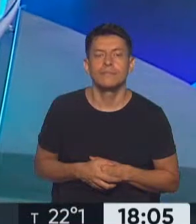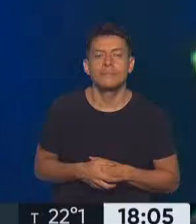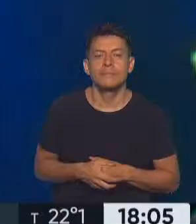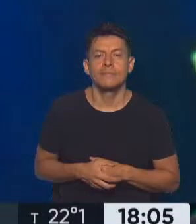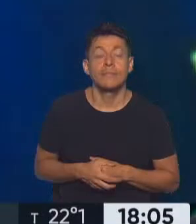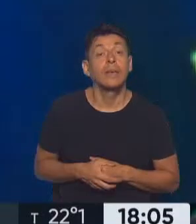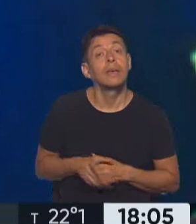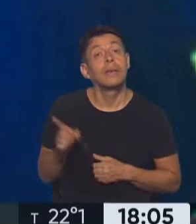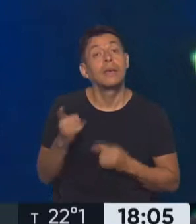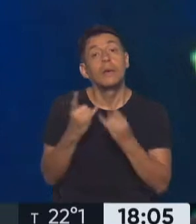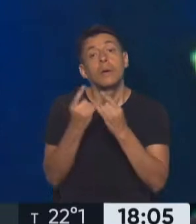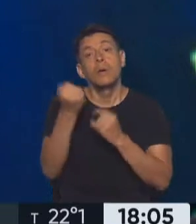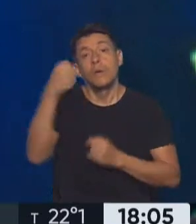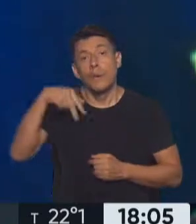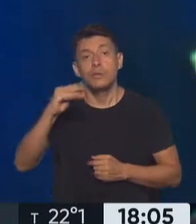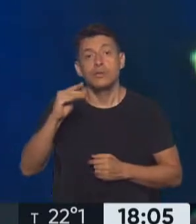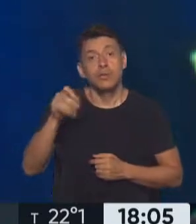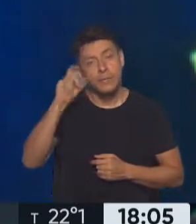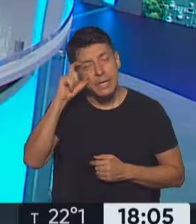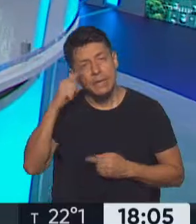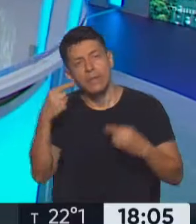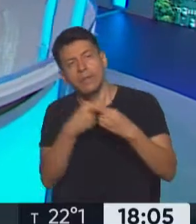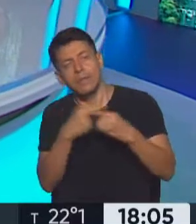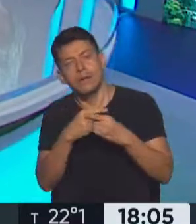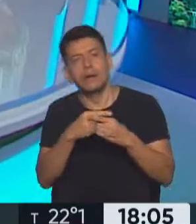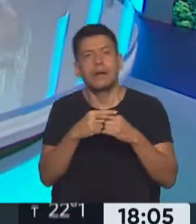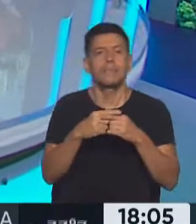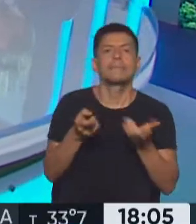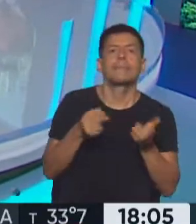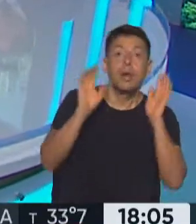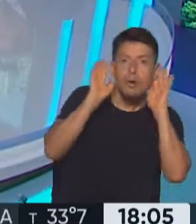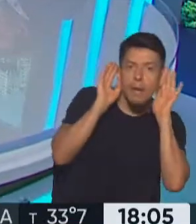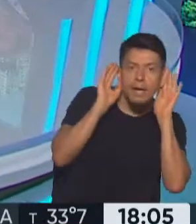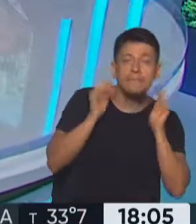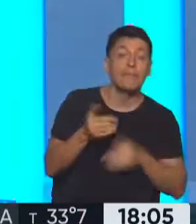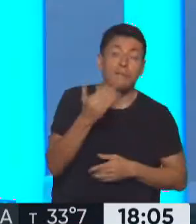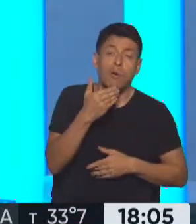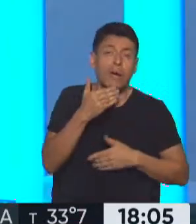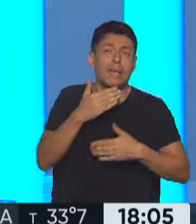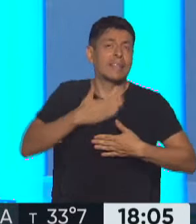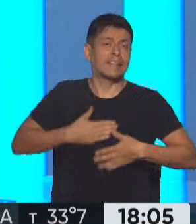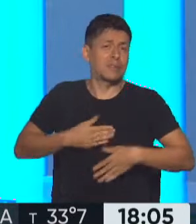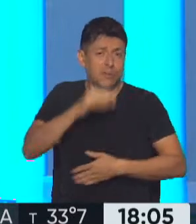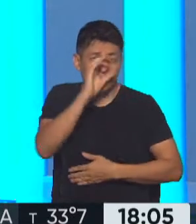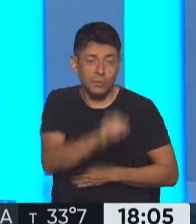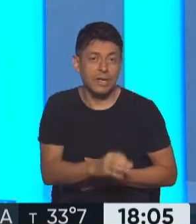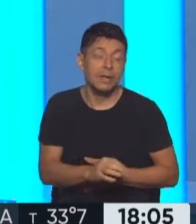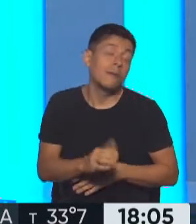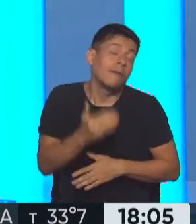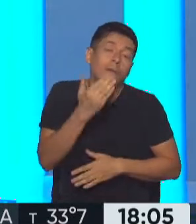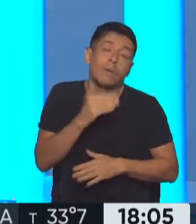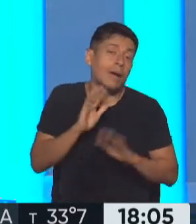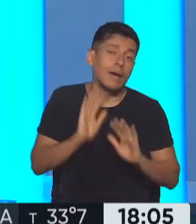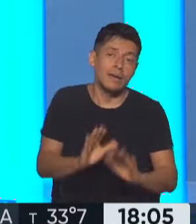Juan Chope vs. Román, Román vs. Juan Chope y en Boca nunca hay tranquilidad parece Pablo. No, es el mundo Boca, sabemos que es así,